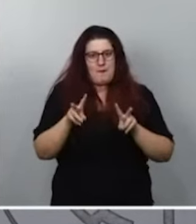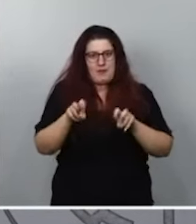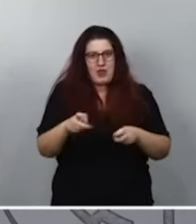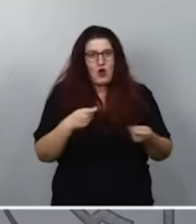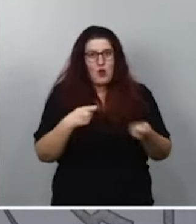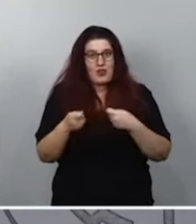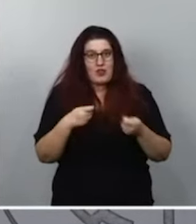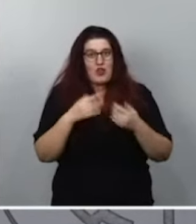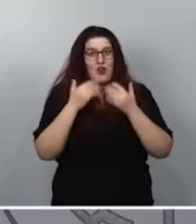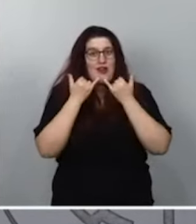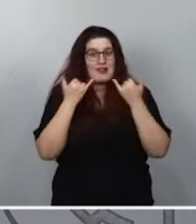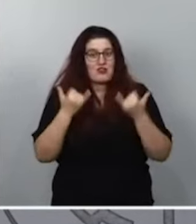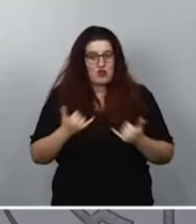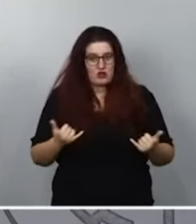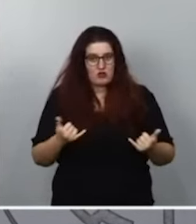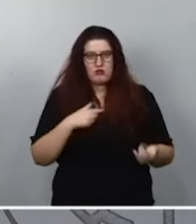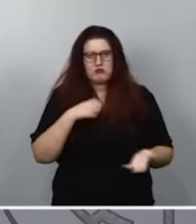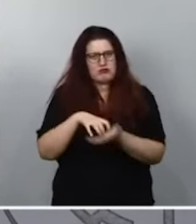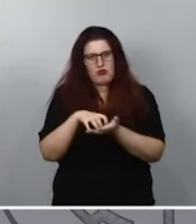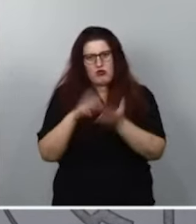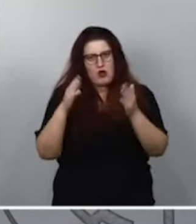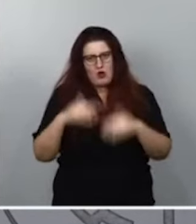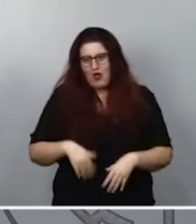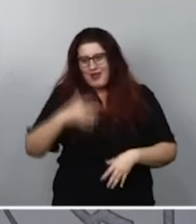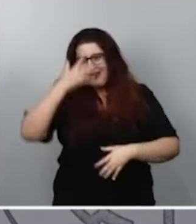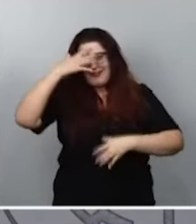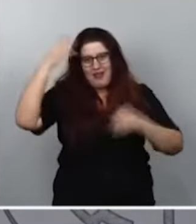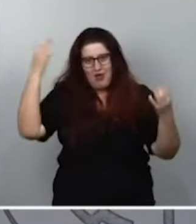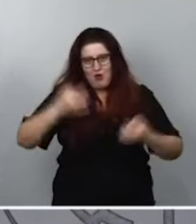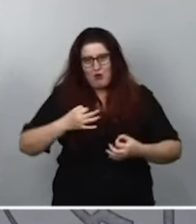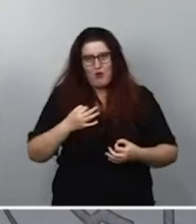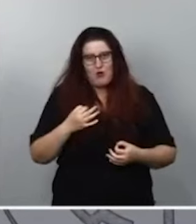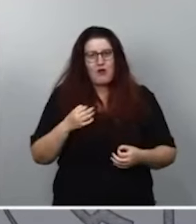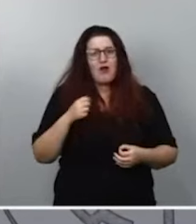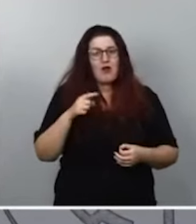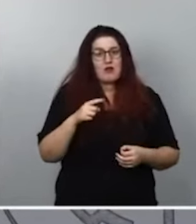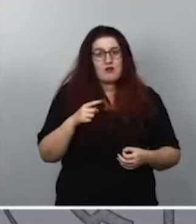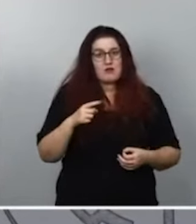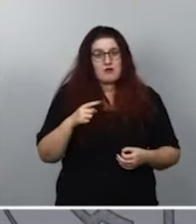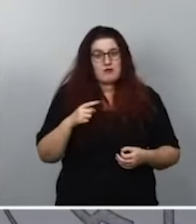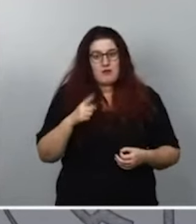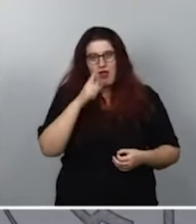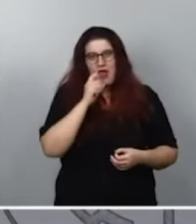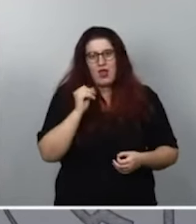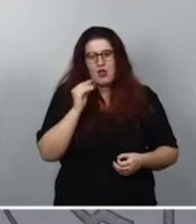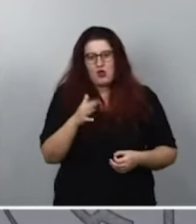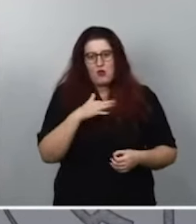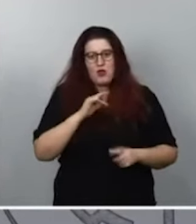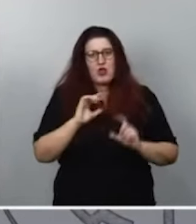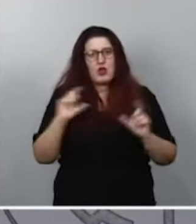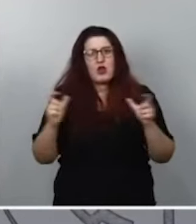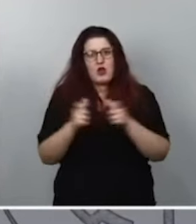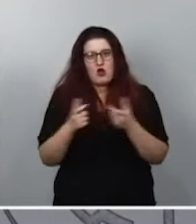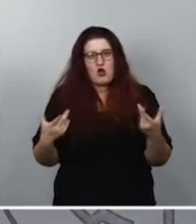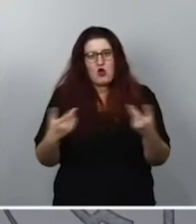comercio electrónico. Desde luego, a mí no me cabe ninguna duda que seguramente el señor Barrabés, a lo largo de sus años, se ha reunido